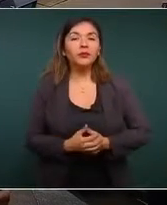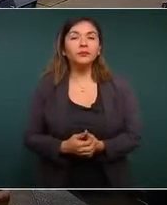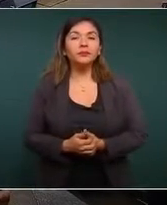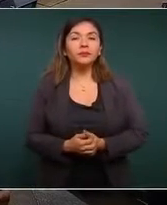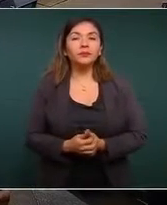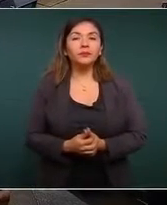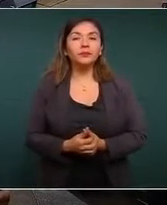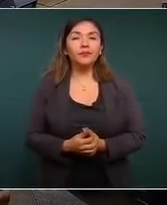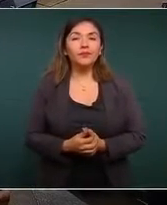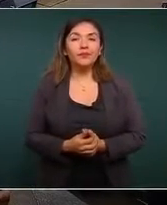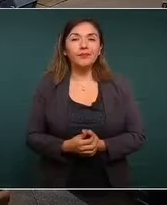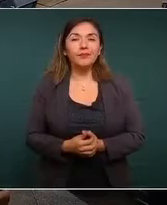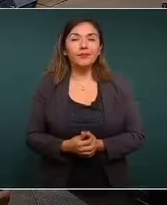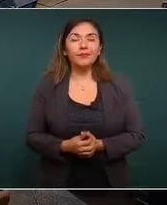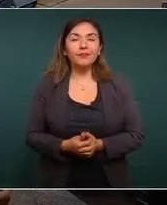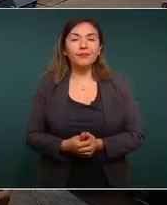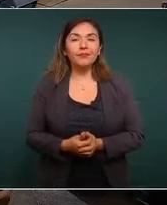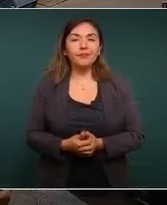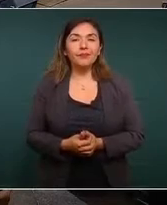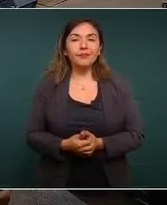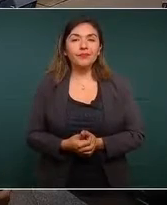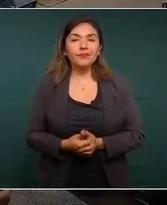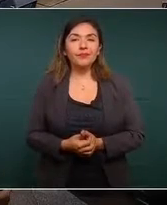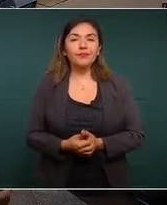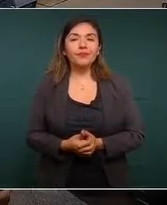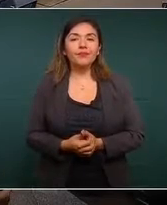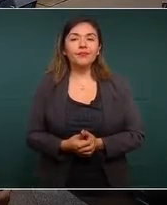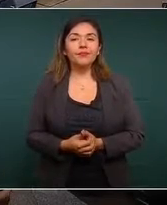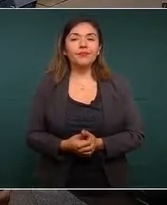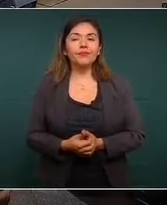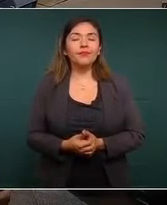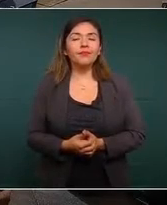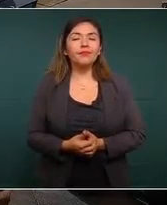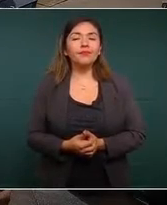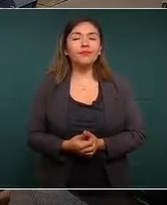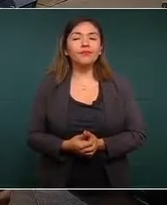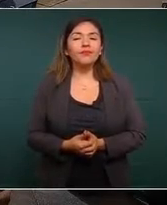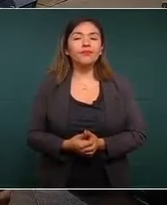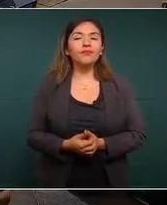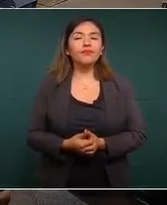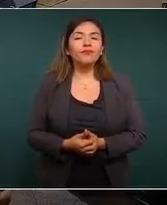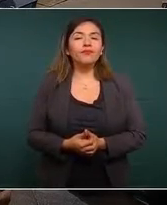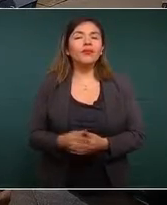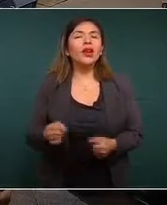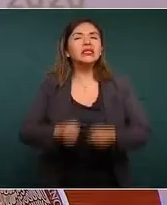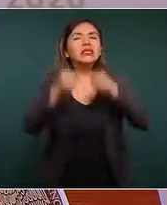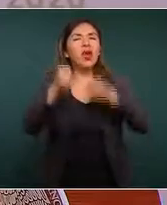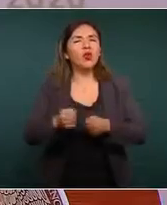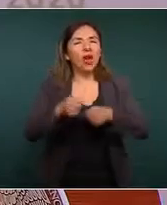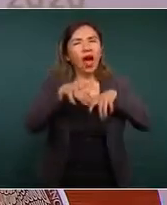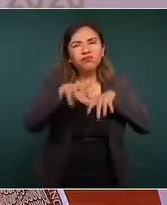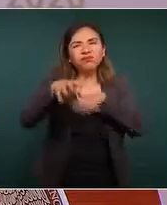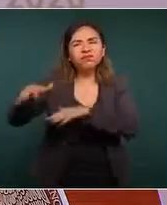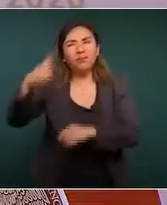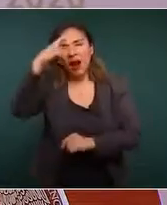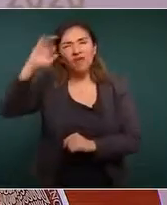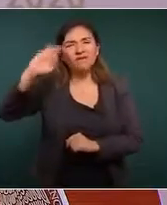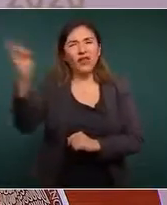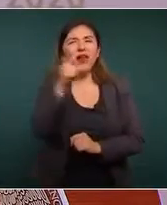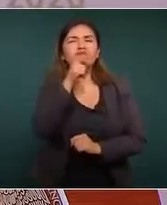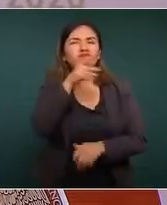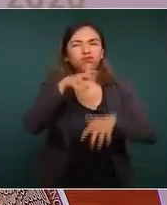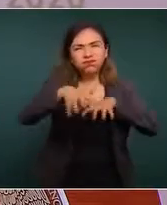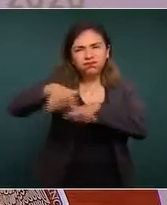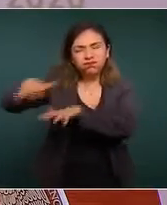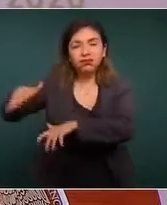La que sigue, por favor. En fuerzas de seguridad, aquí tenemos, de seguridad federal, aquí